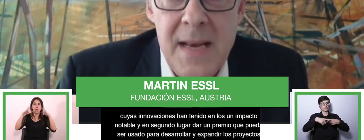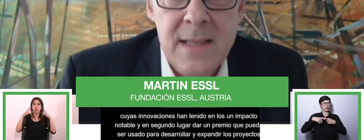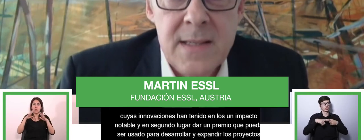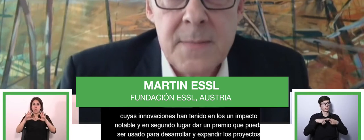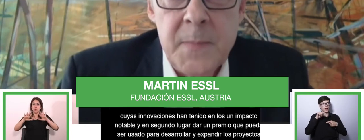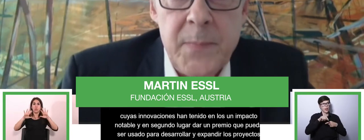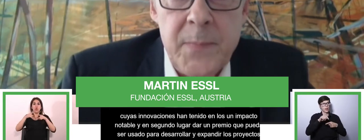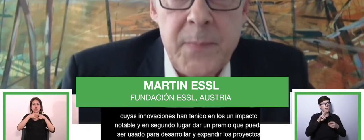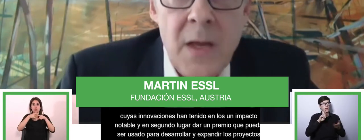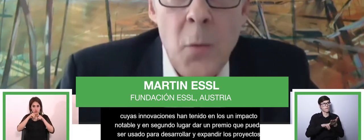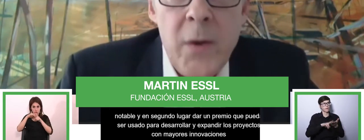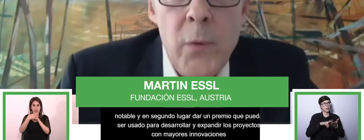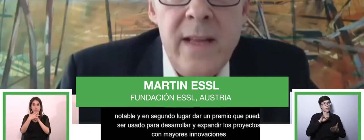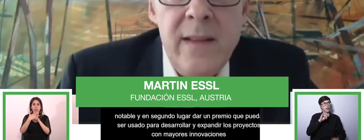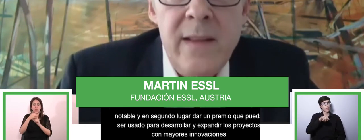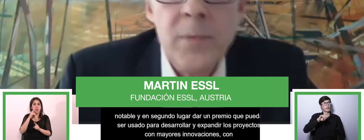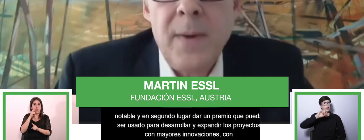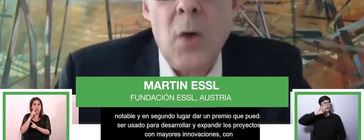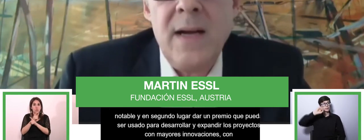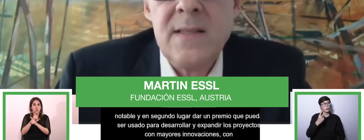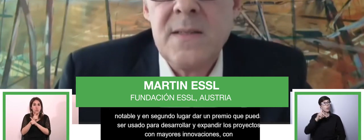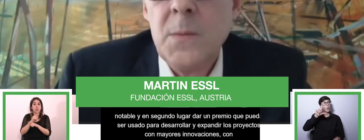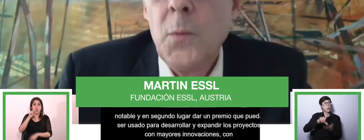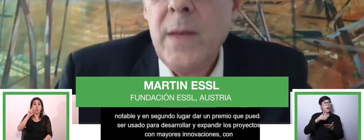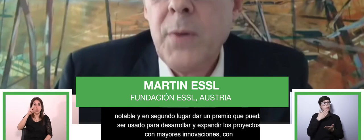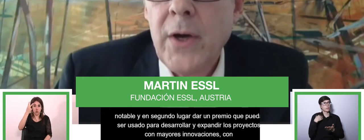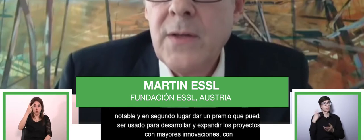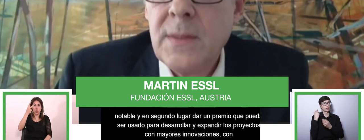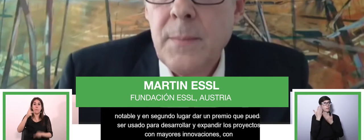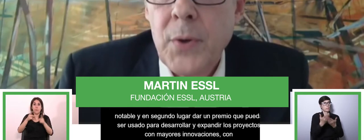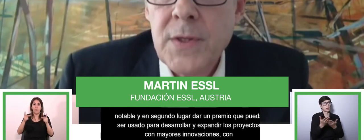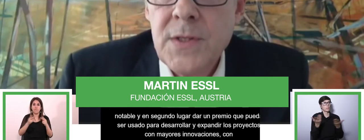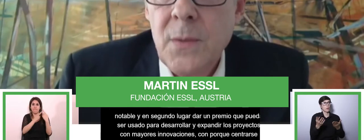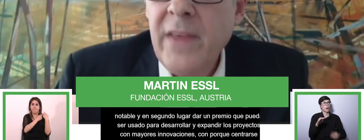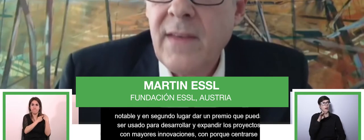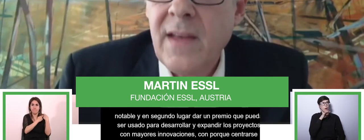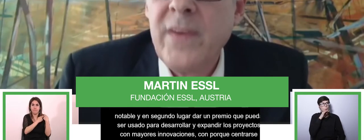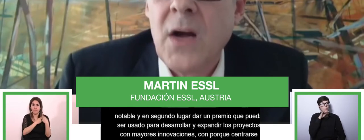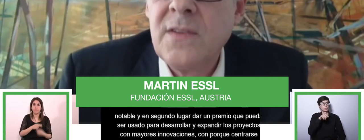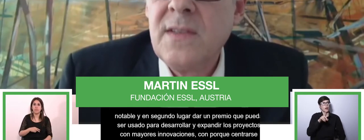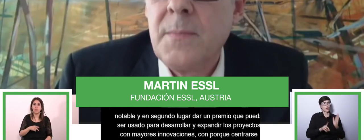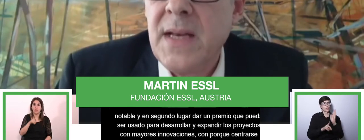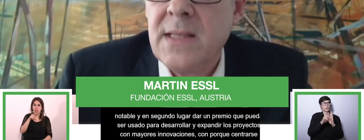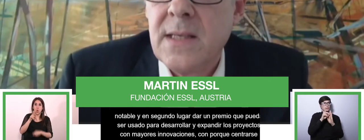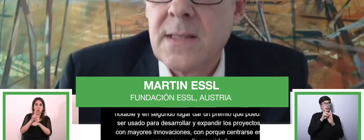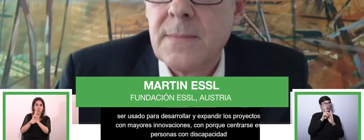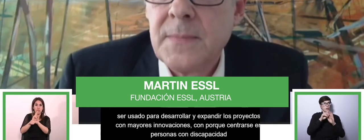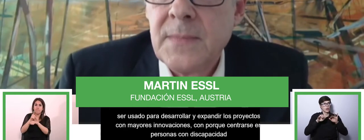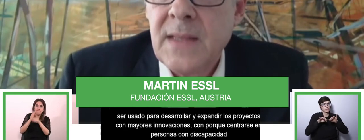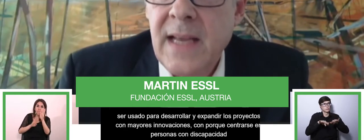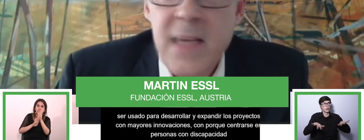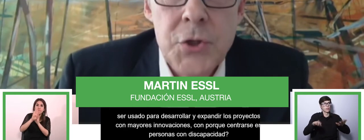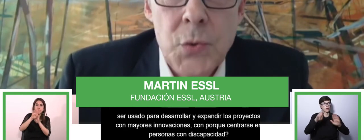disabilities? When we developed Palmax- de facto ...of the Palmax. Empleamos personas con